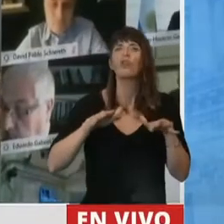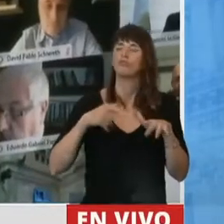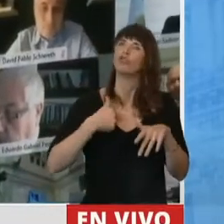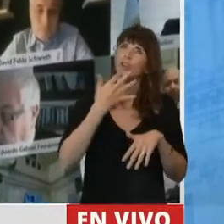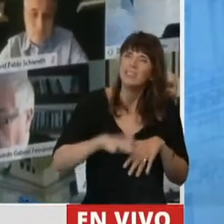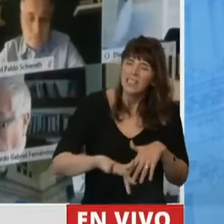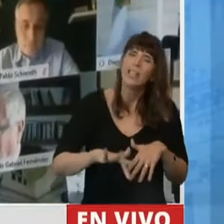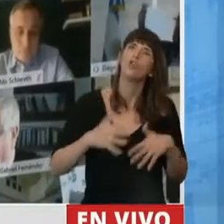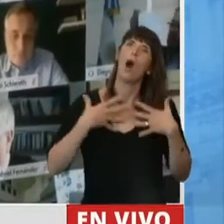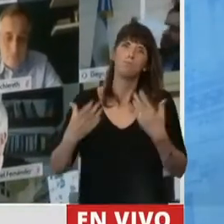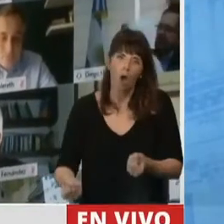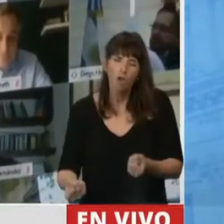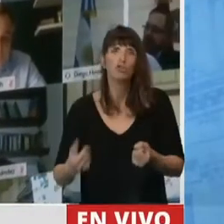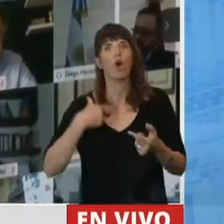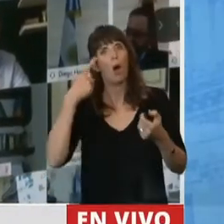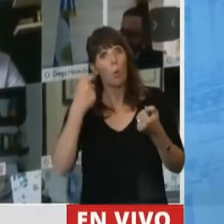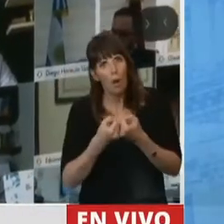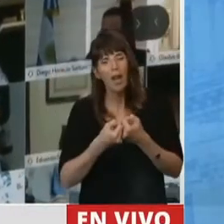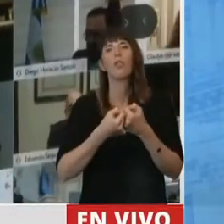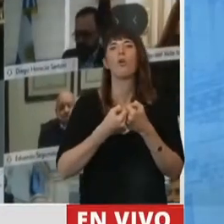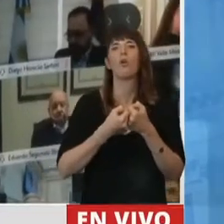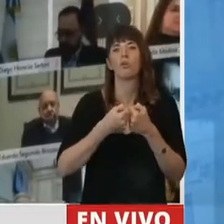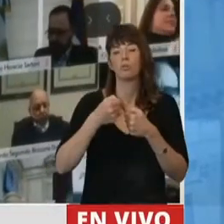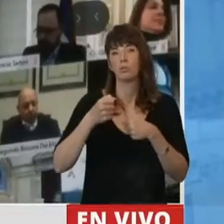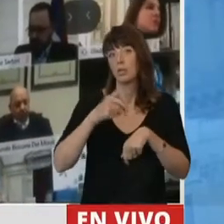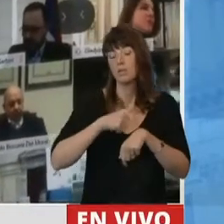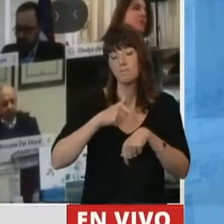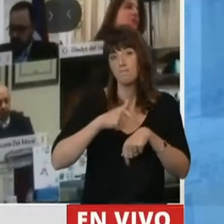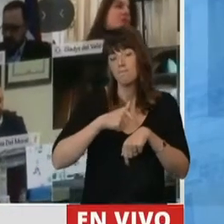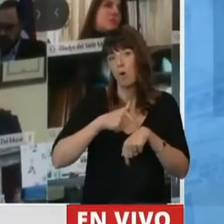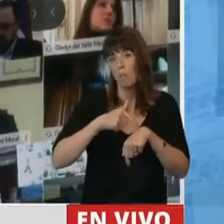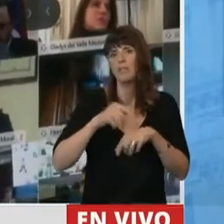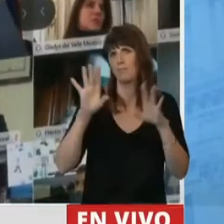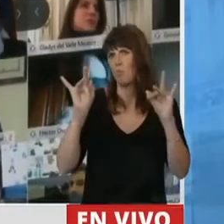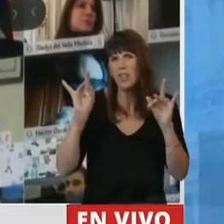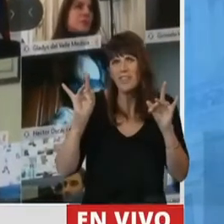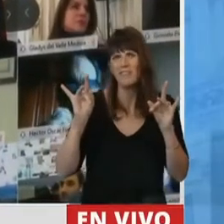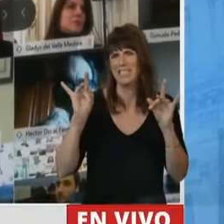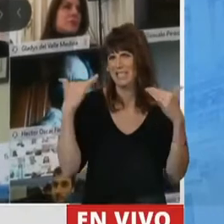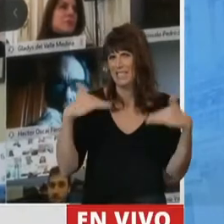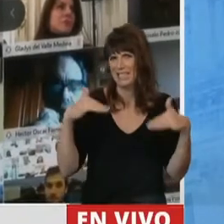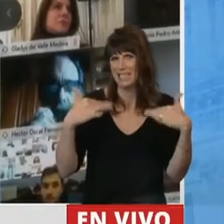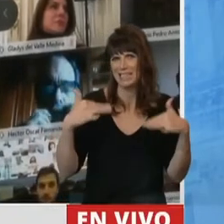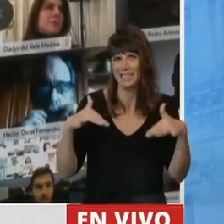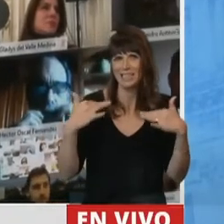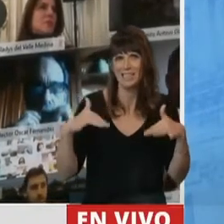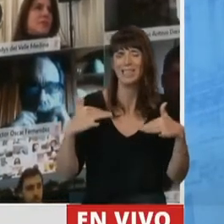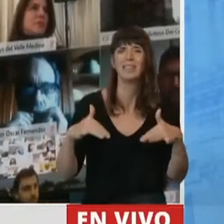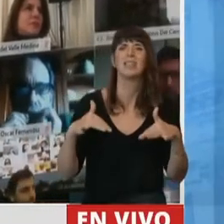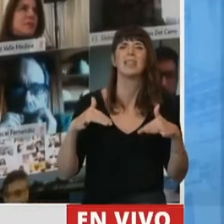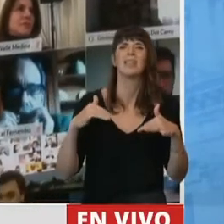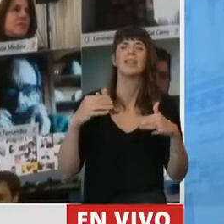apoyo, acuerdo en que en un momento de tanta dificultad, de tanta enorme dificultad, y hablamos